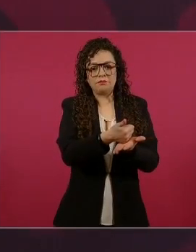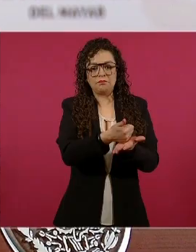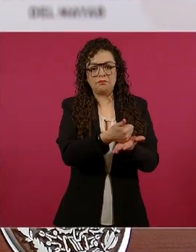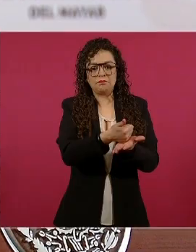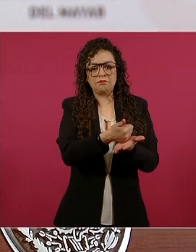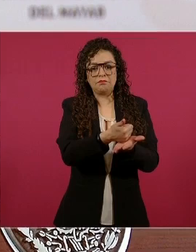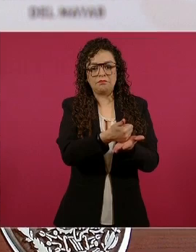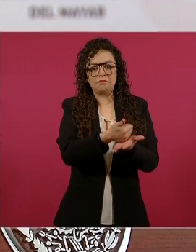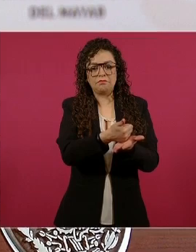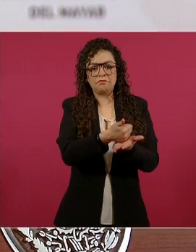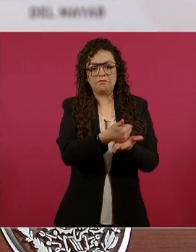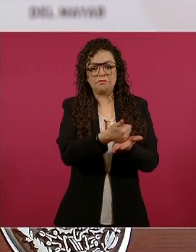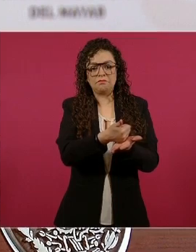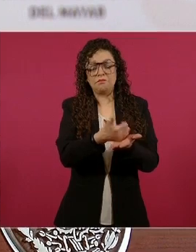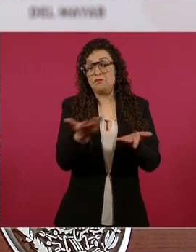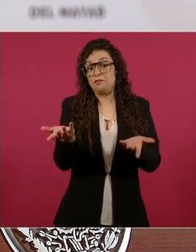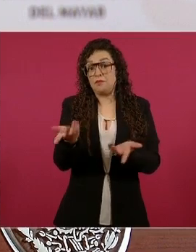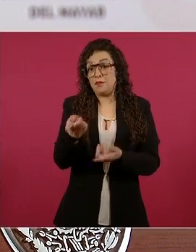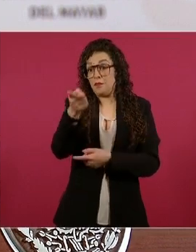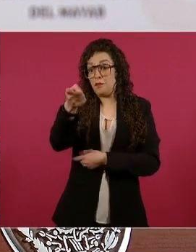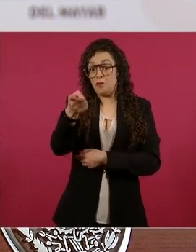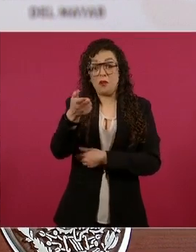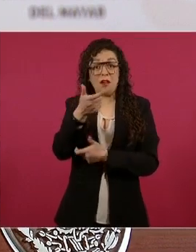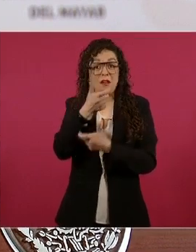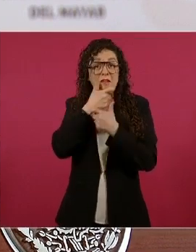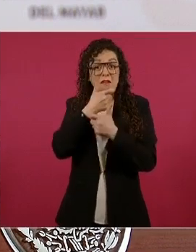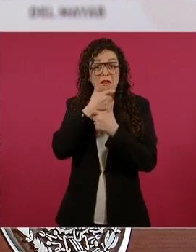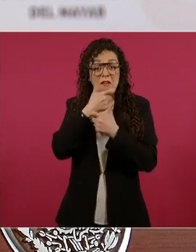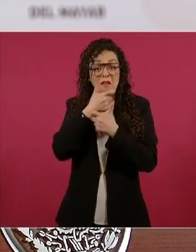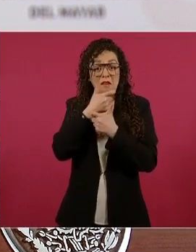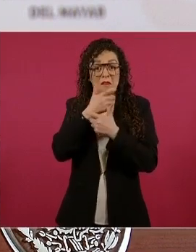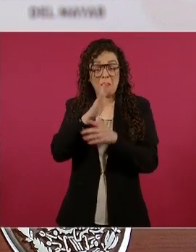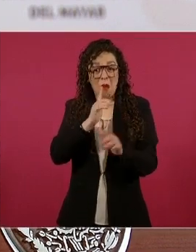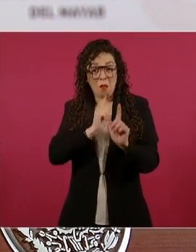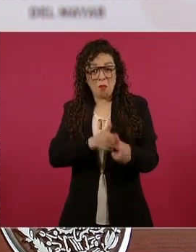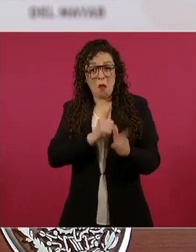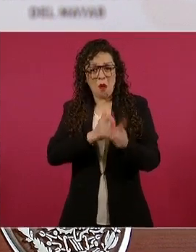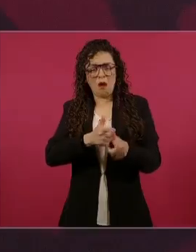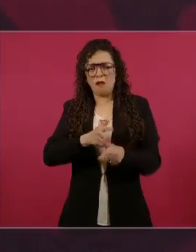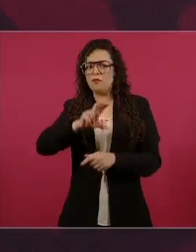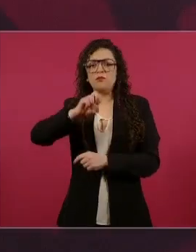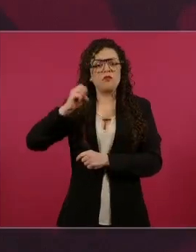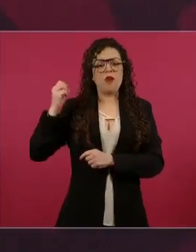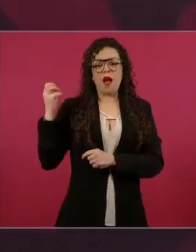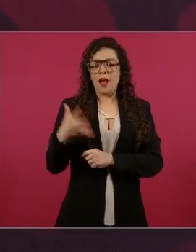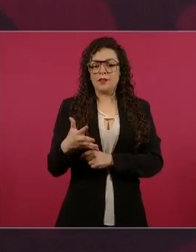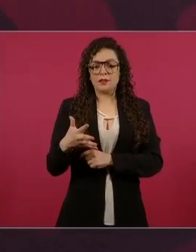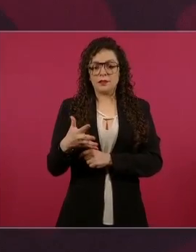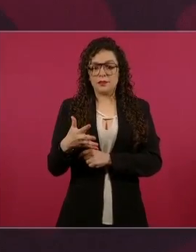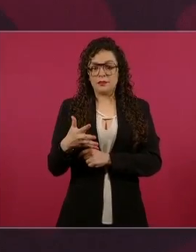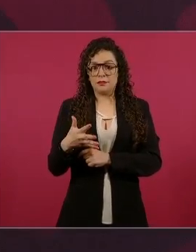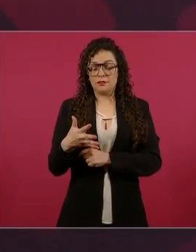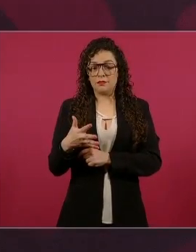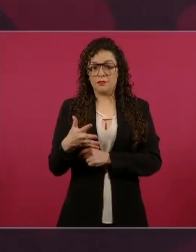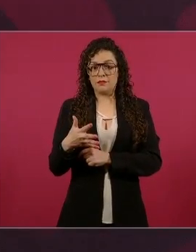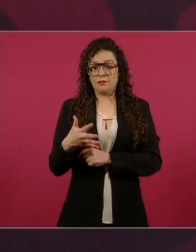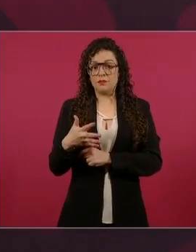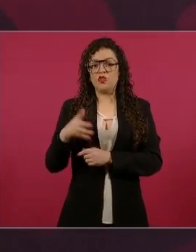se quieran, se burlen, abrazos,